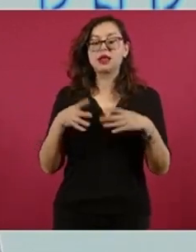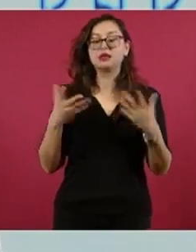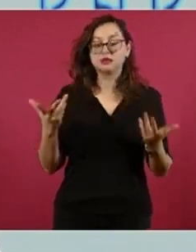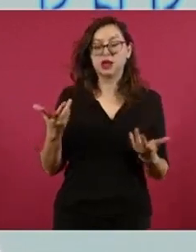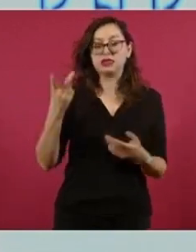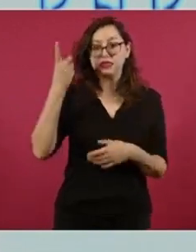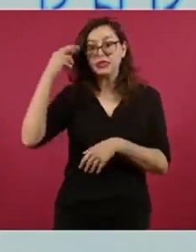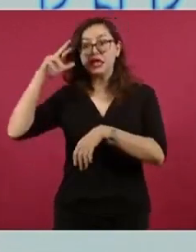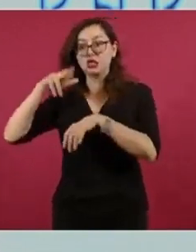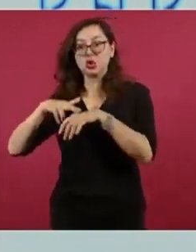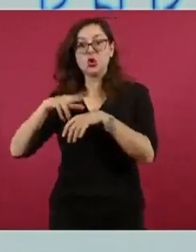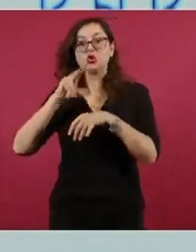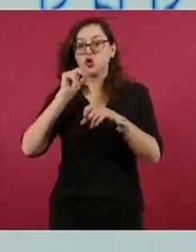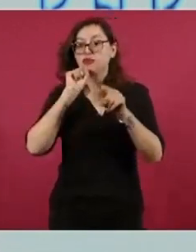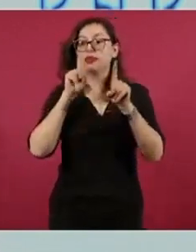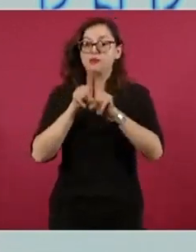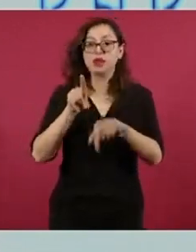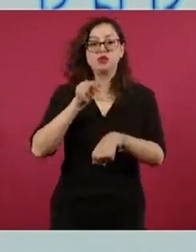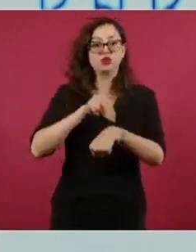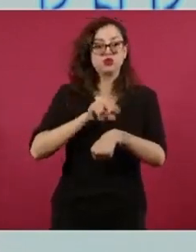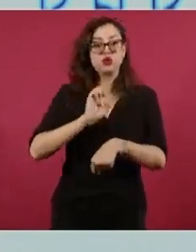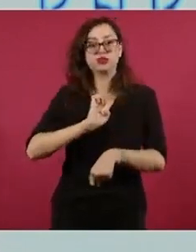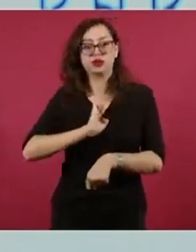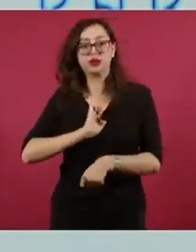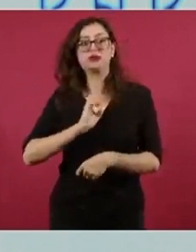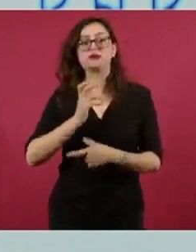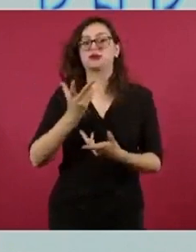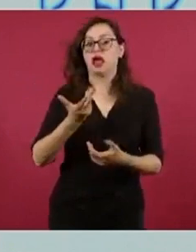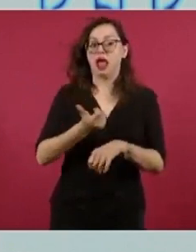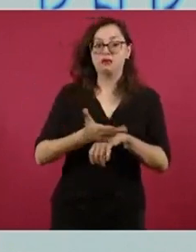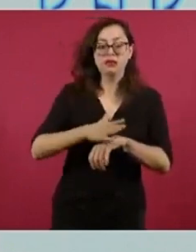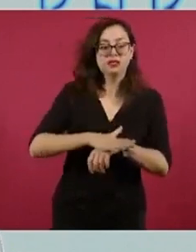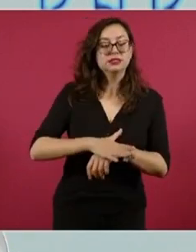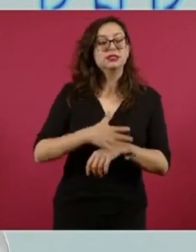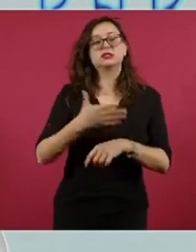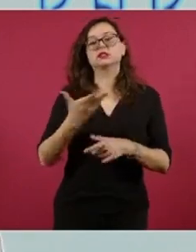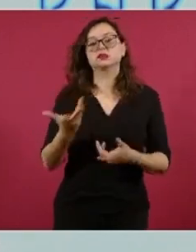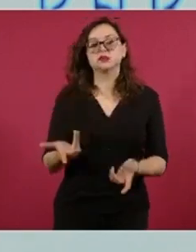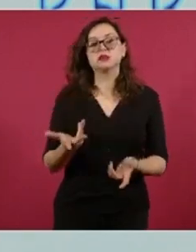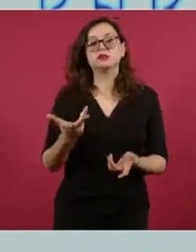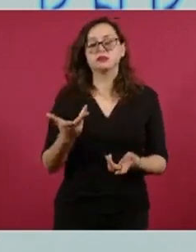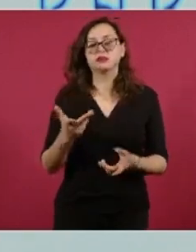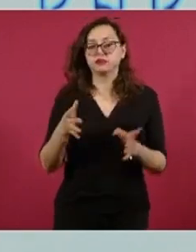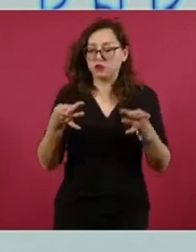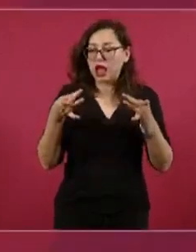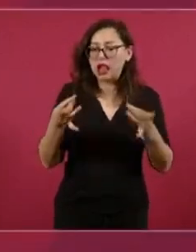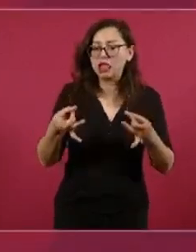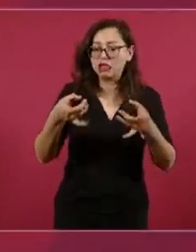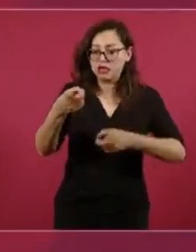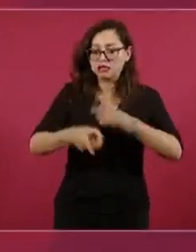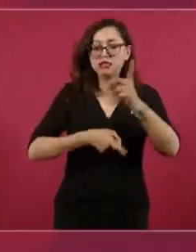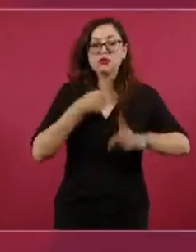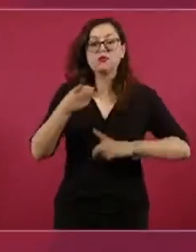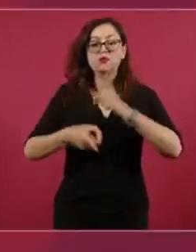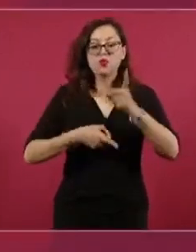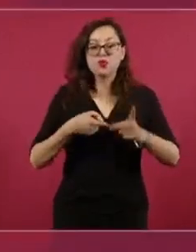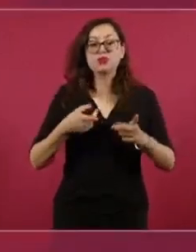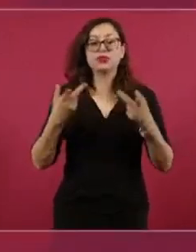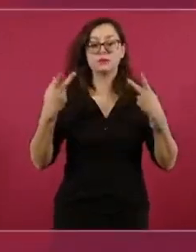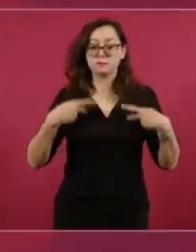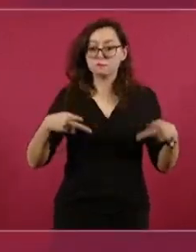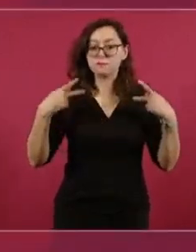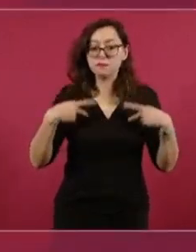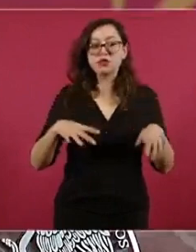la dirección, sino detrás, al cuerpo médico, a los entrenadores, a administración, a calidad para el deporte, a la dirección de deporte, la gente que